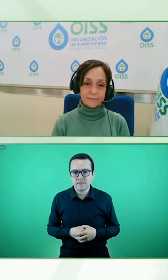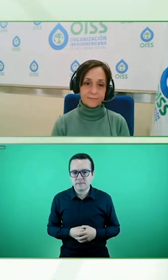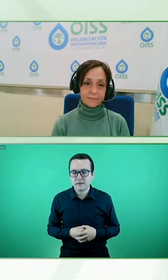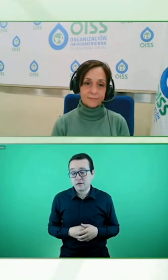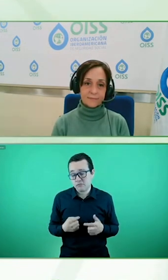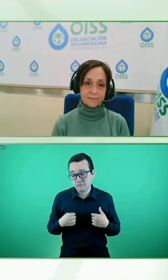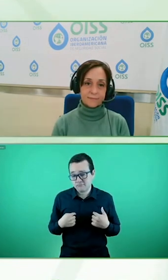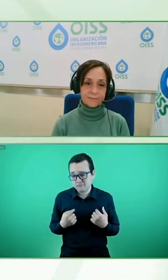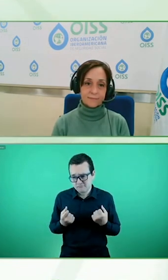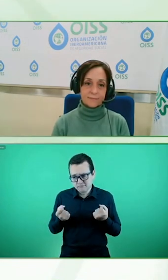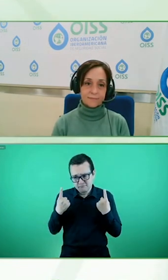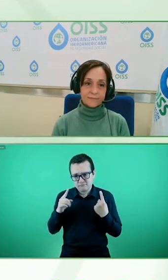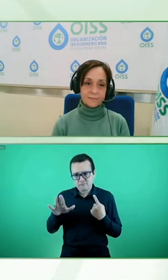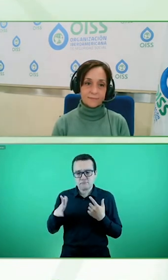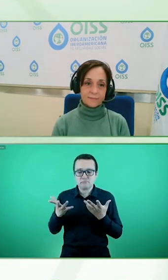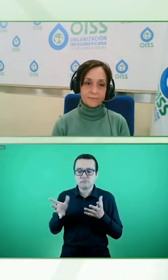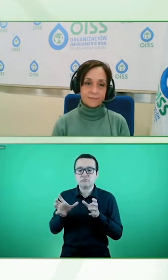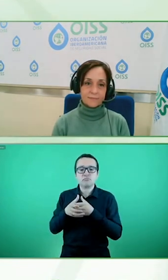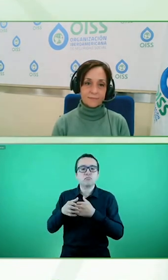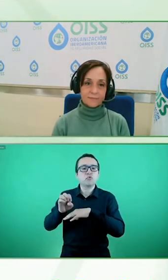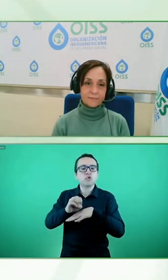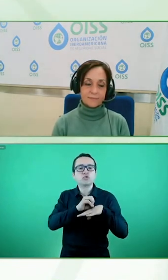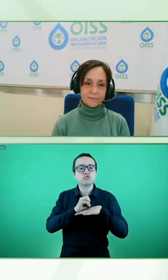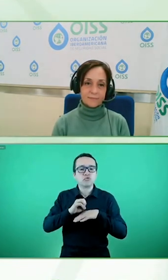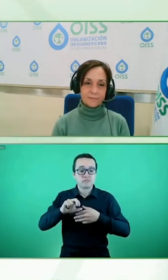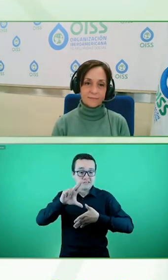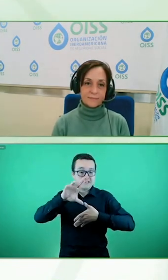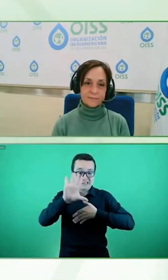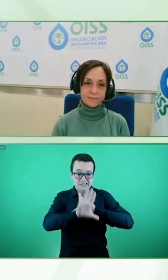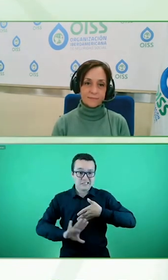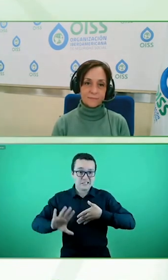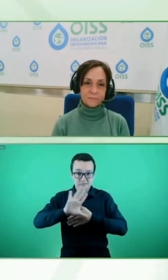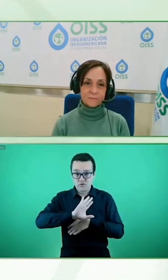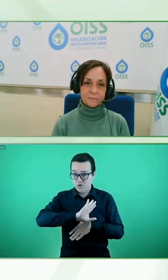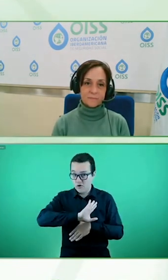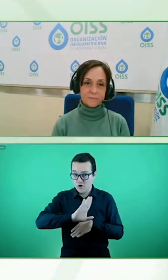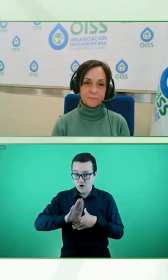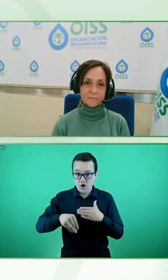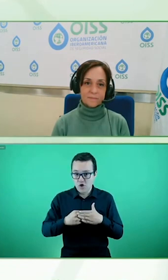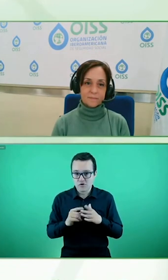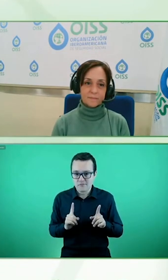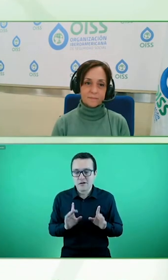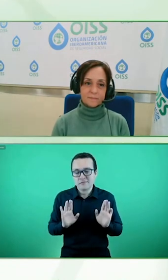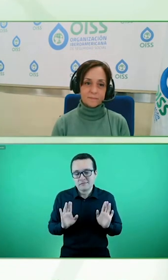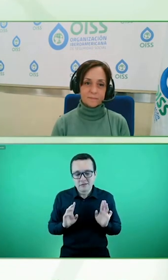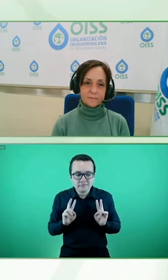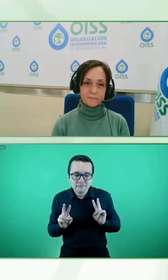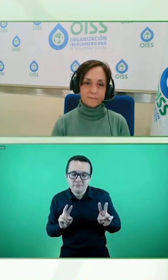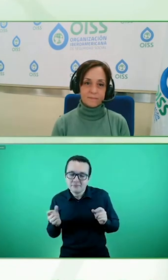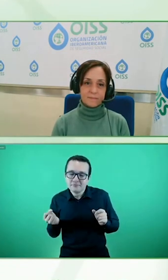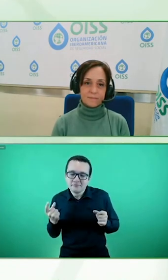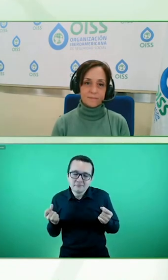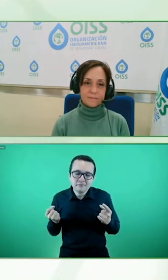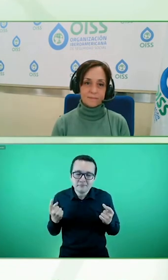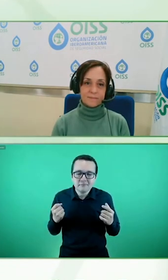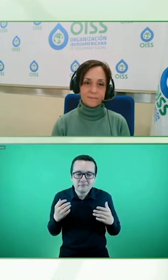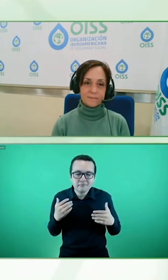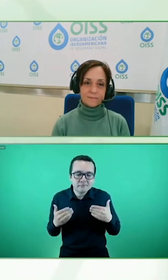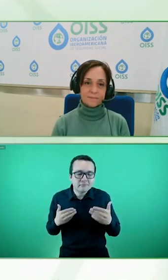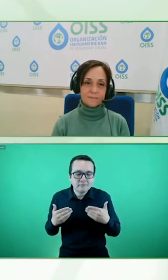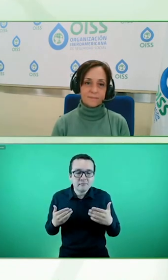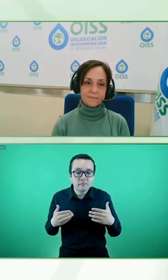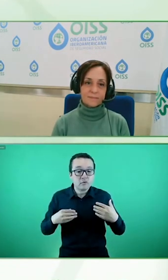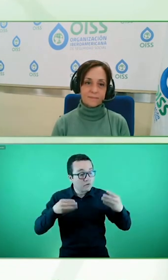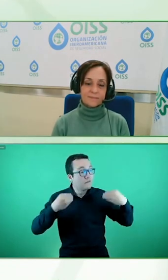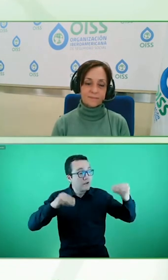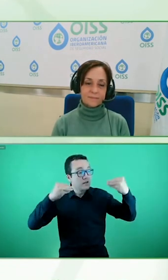tocan a América Latina y no la tocan porque generalmente vengo a trabajar en consumo masivo y América Latina es típicamente el 7% de lo